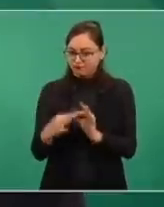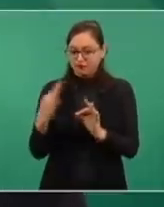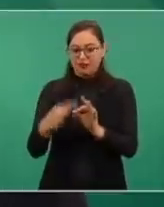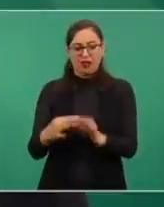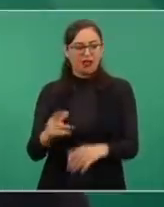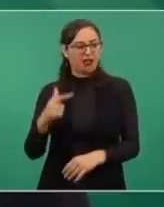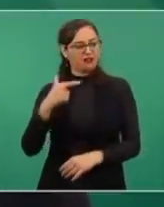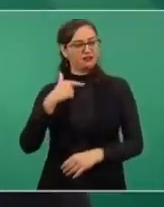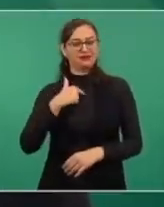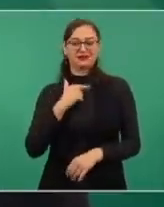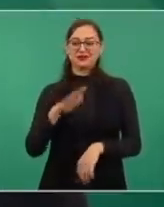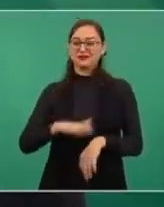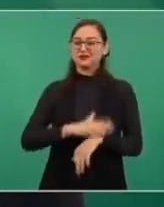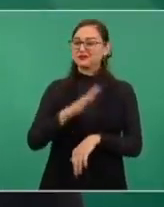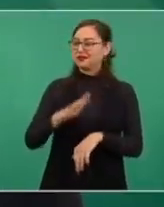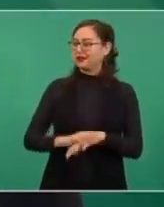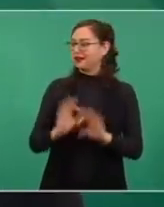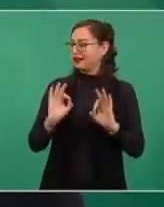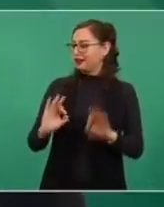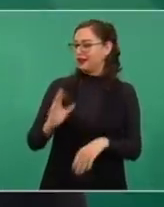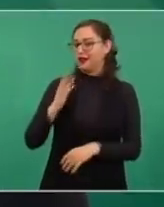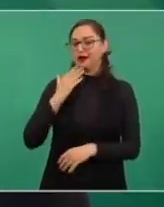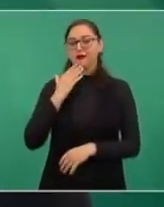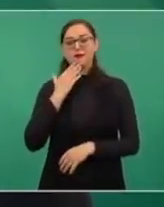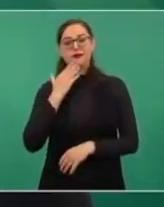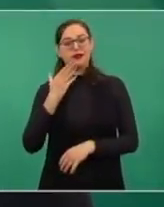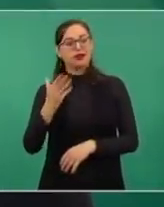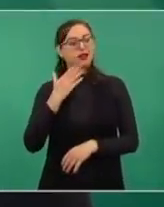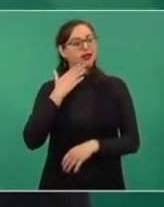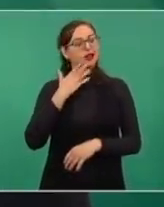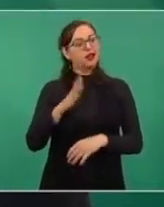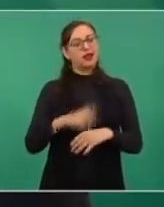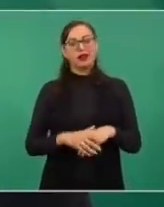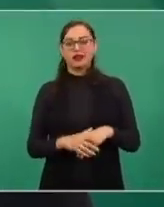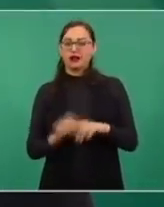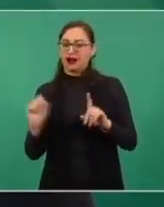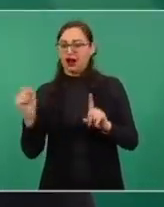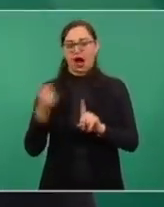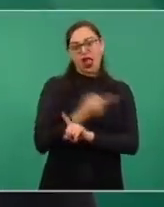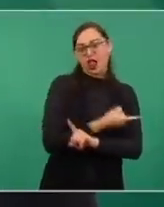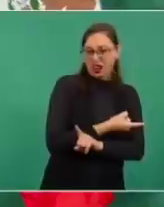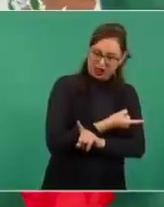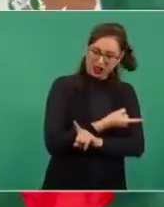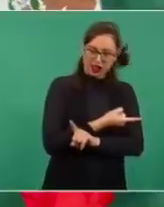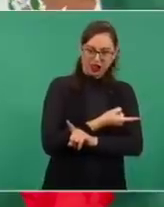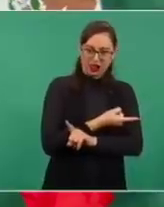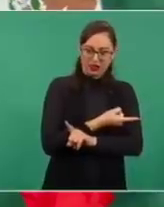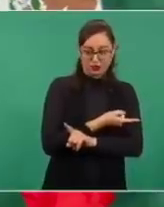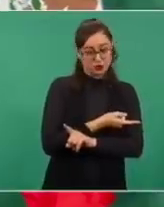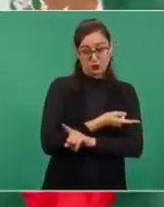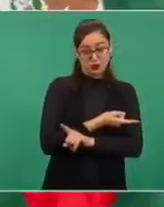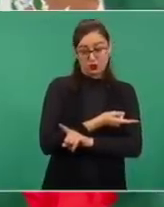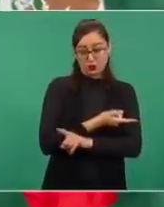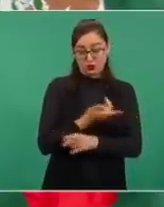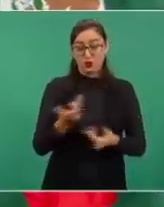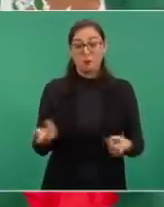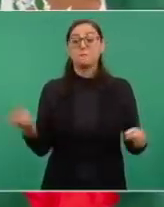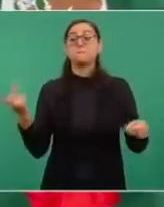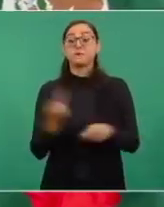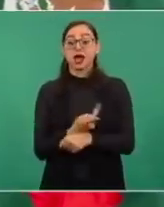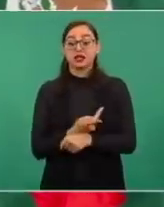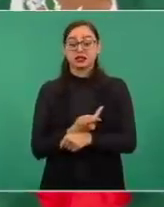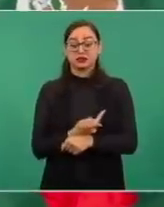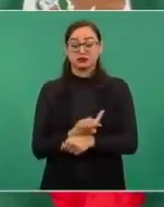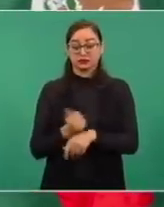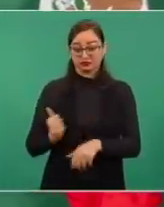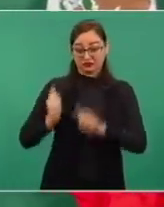porque el poder es una tentación. El poder atonta